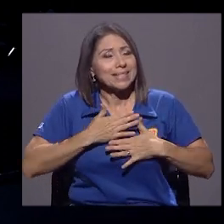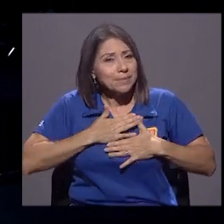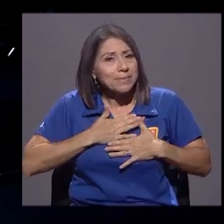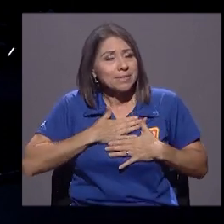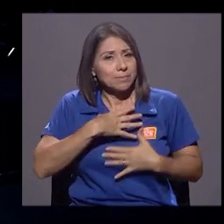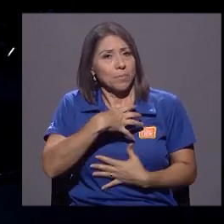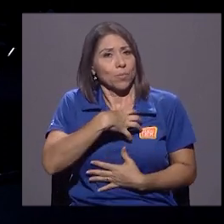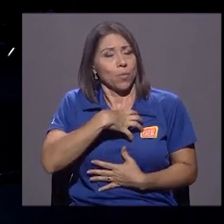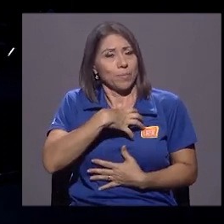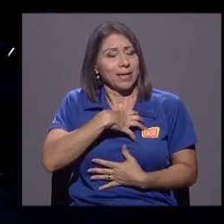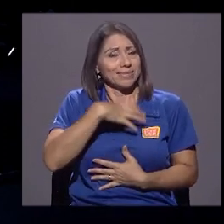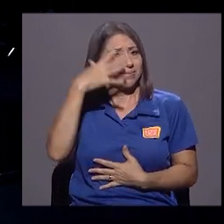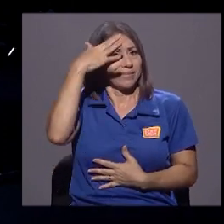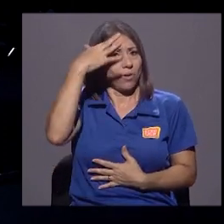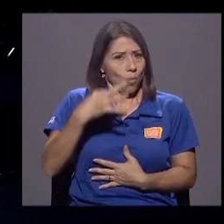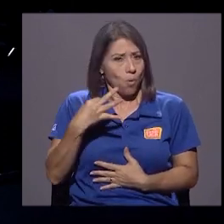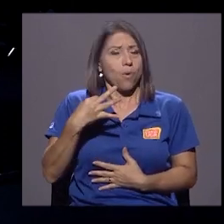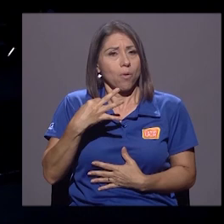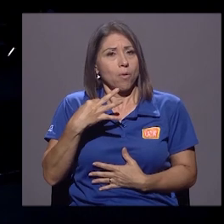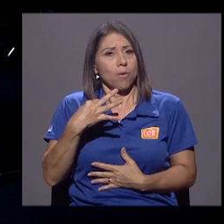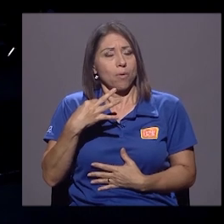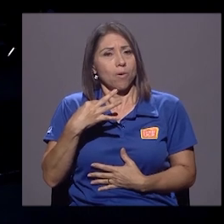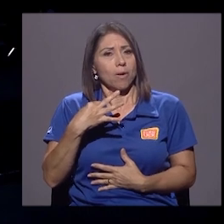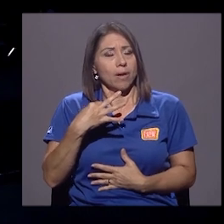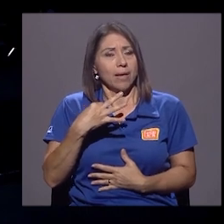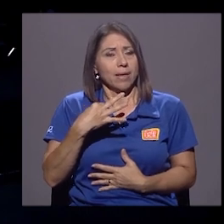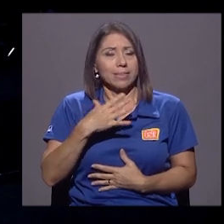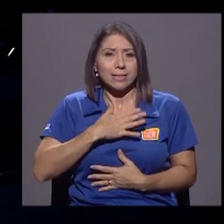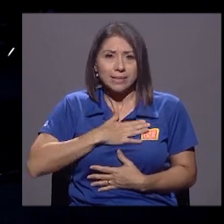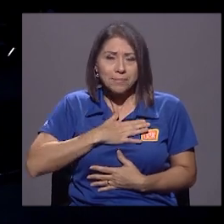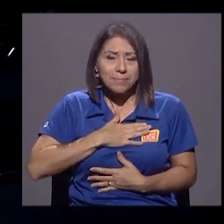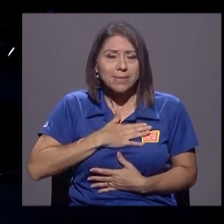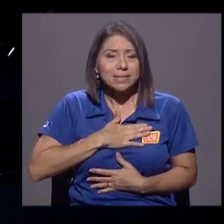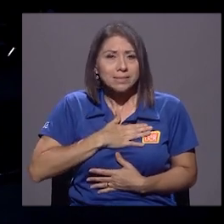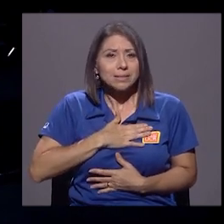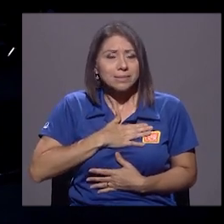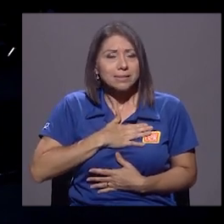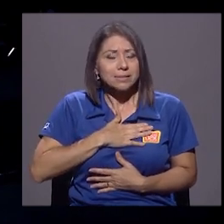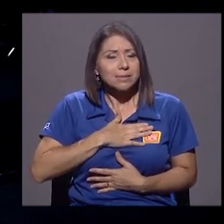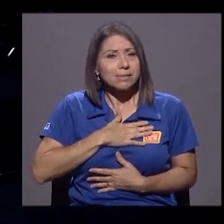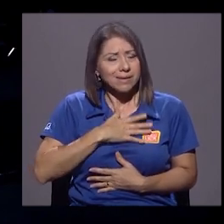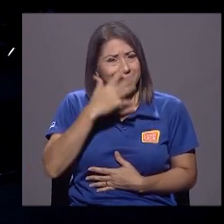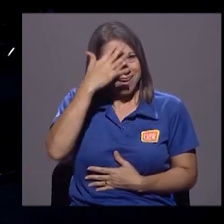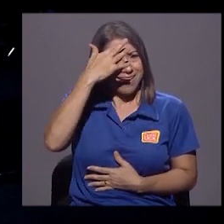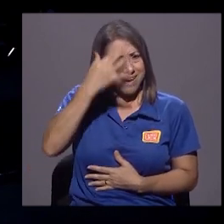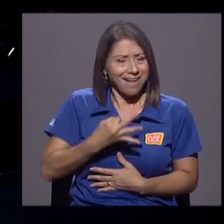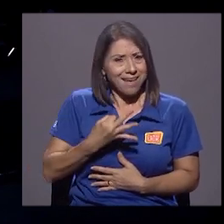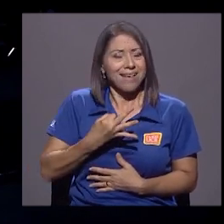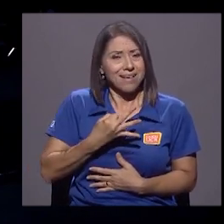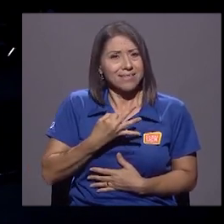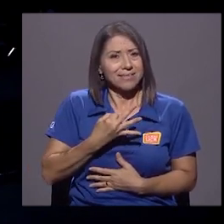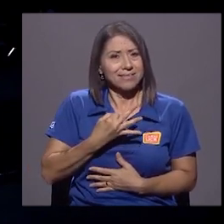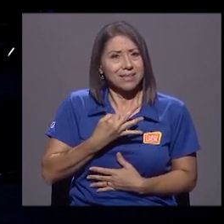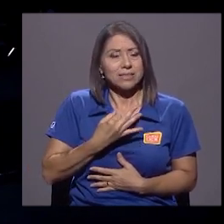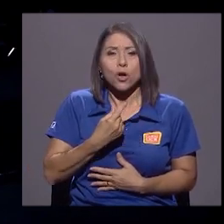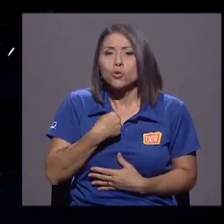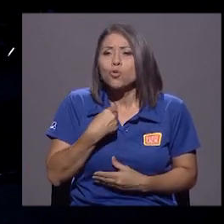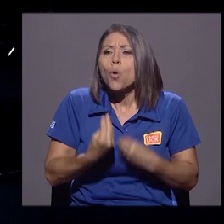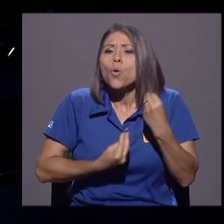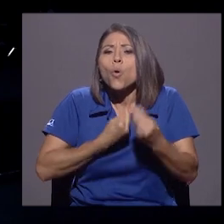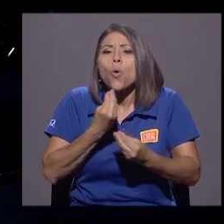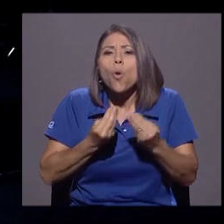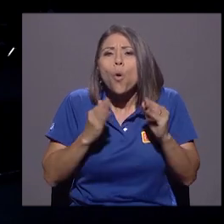propias convicciones y desde mis creencias en una polis